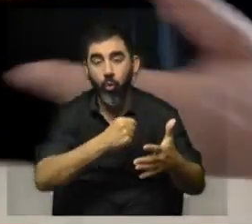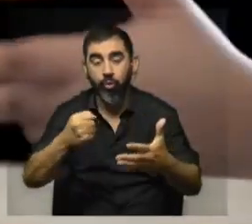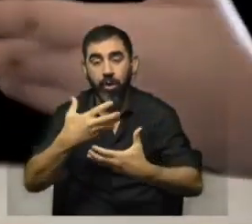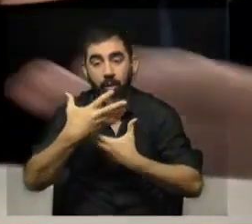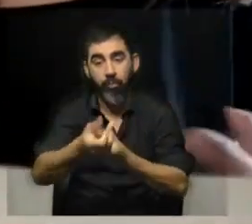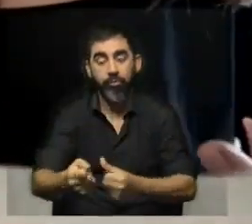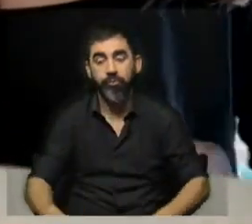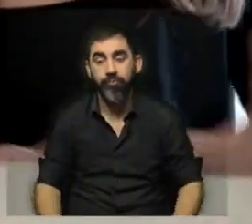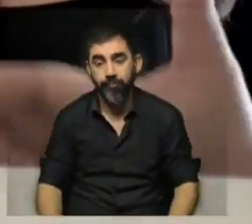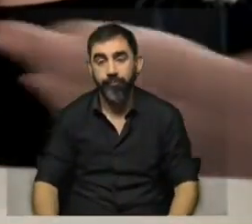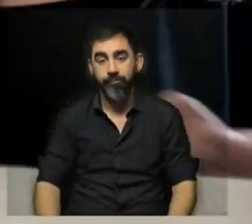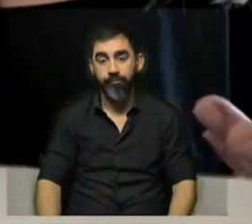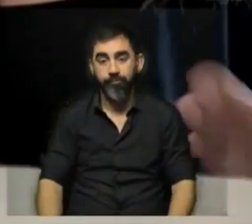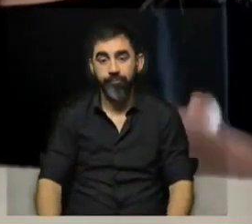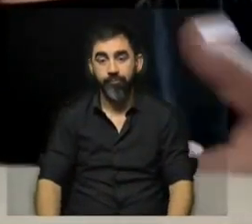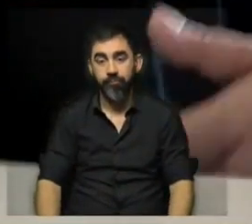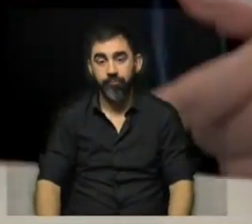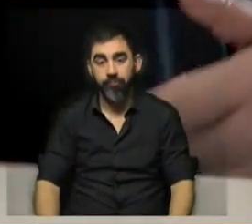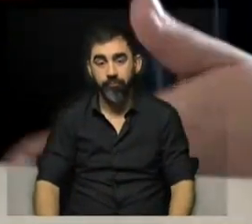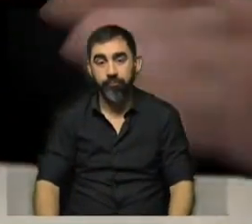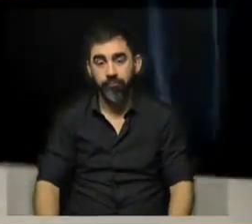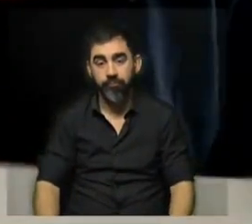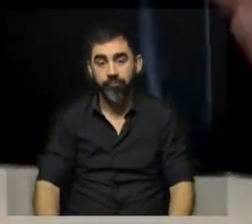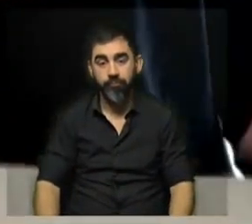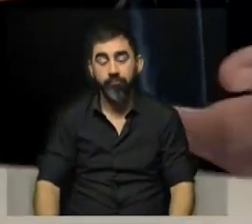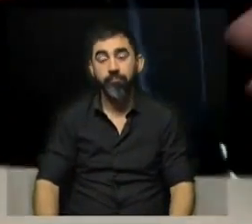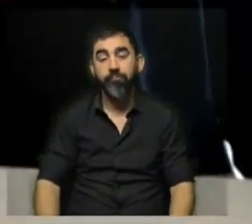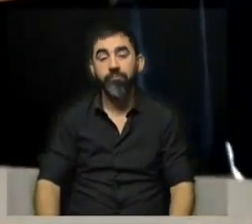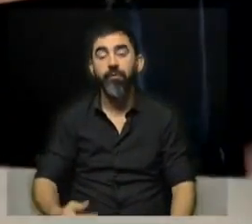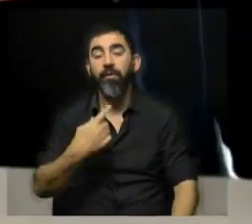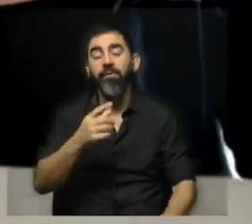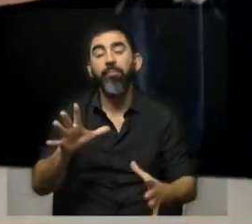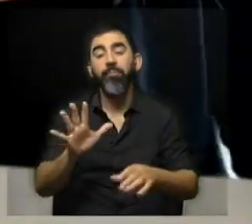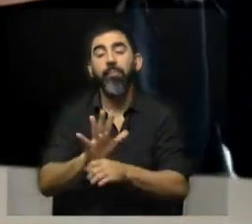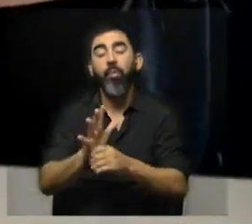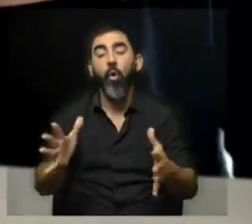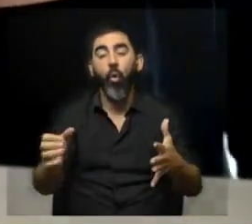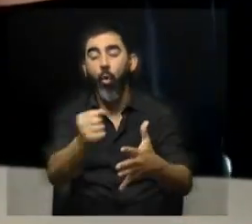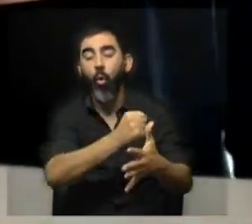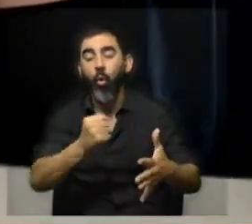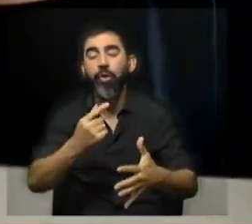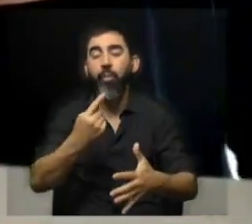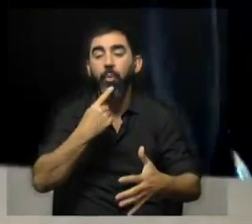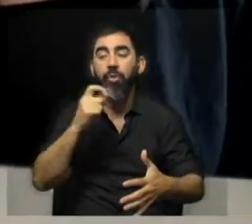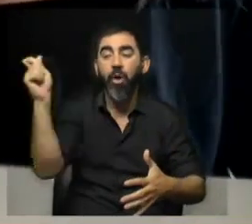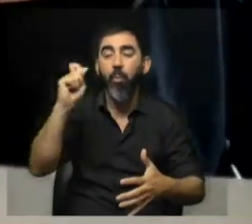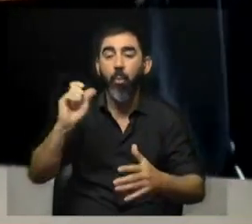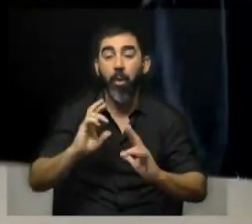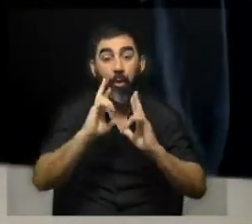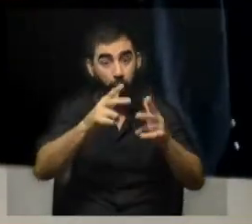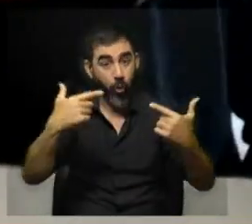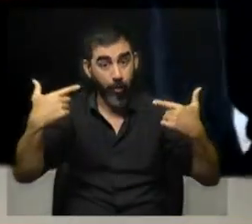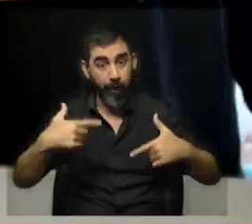Hemos escuchado en este último tiempo hasta que las ollas son una herramienta de política pública, dicho por el propio ministro Lema,